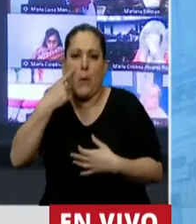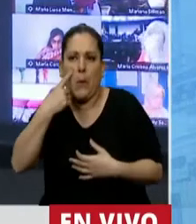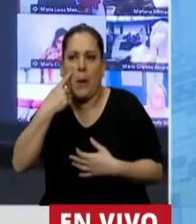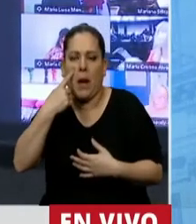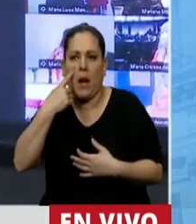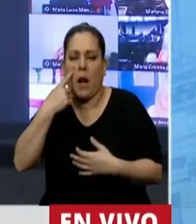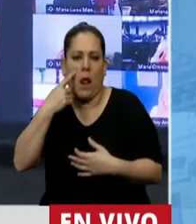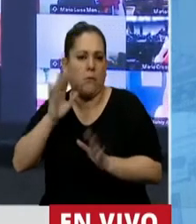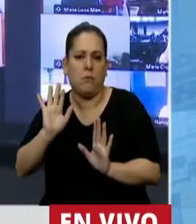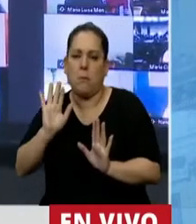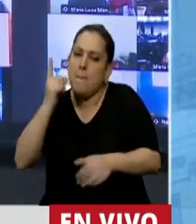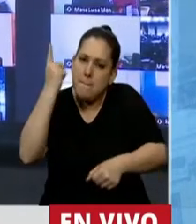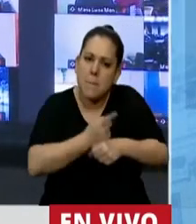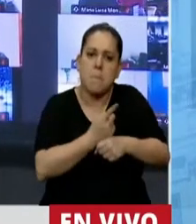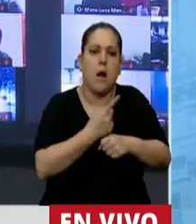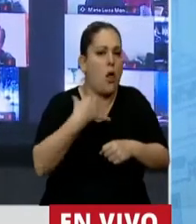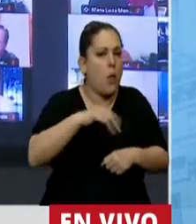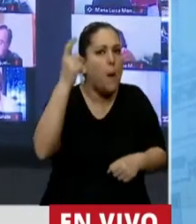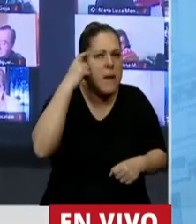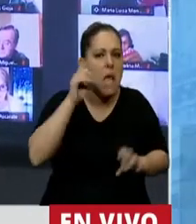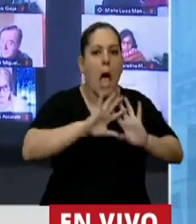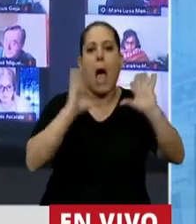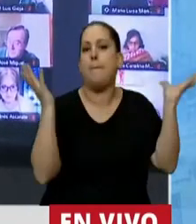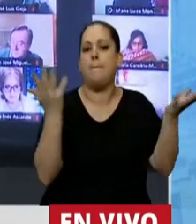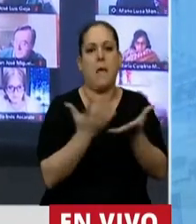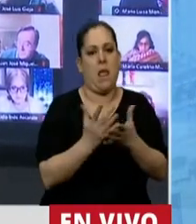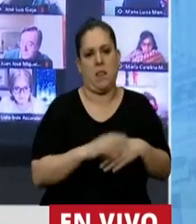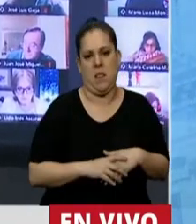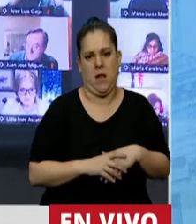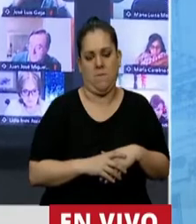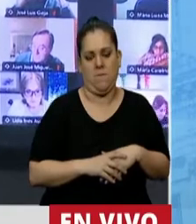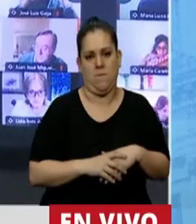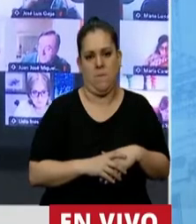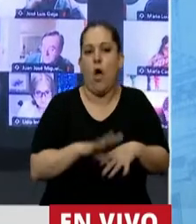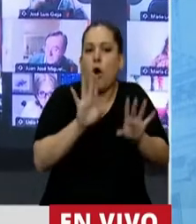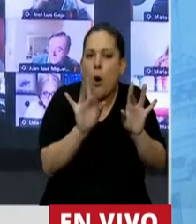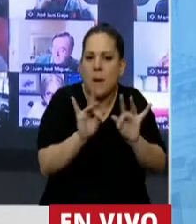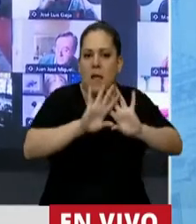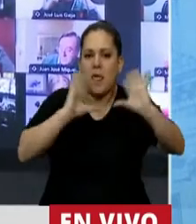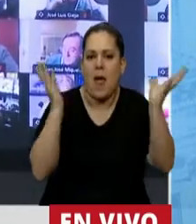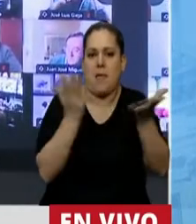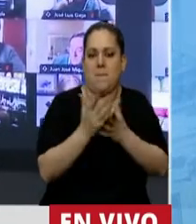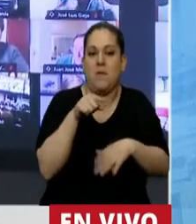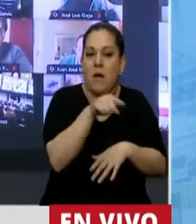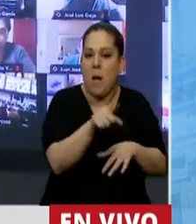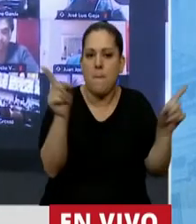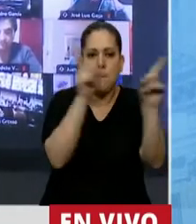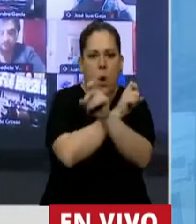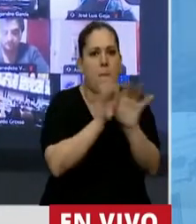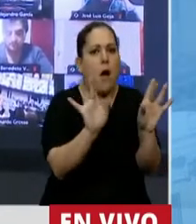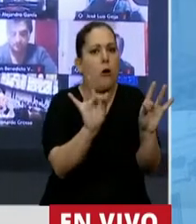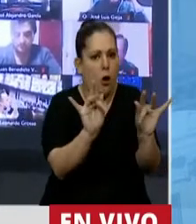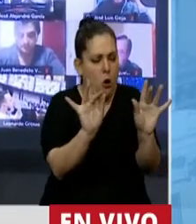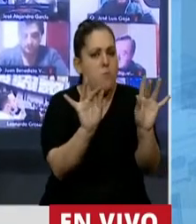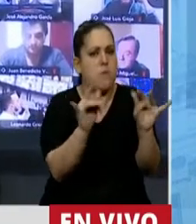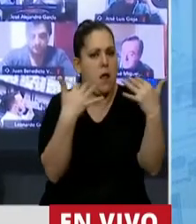pensamos primero en el ambiente, y decía también en la complejidad del ambiente, tenemos que agarrar el problema como un problema complejo, un